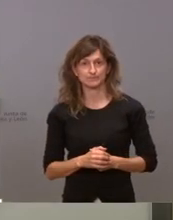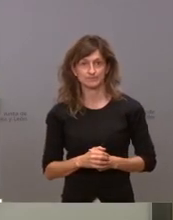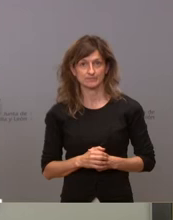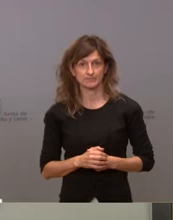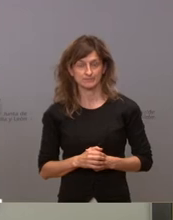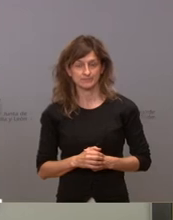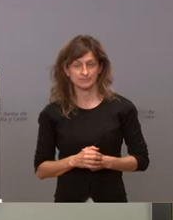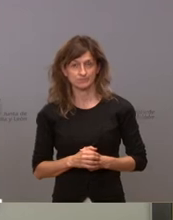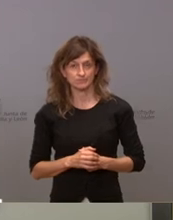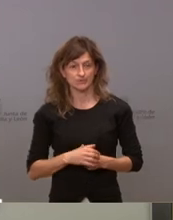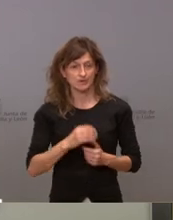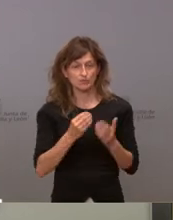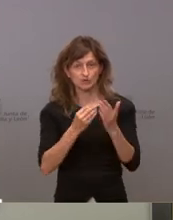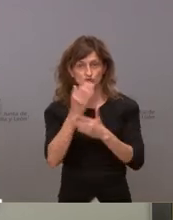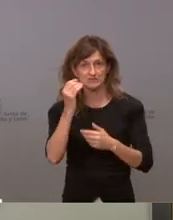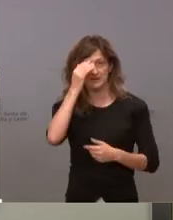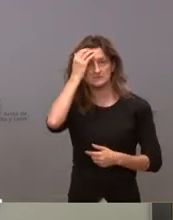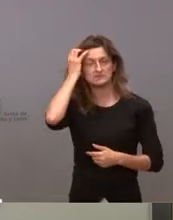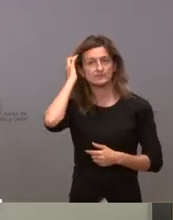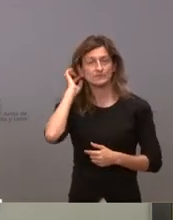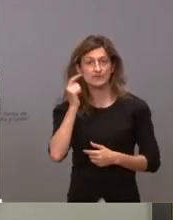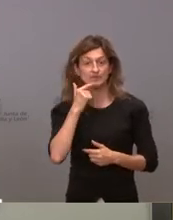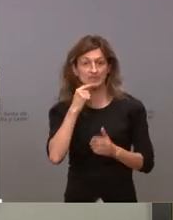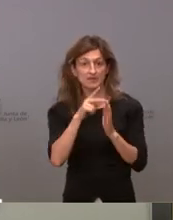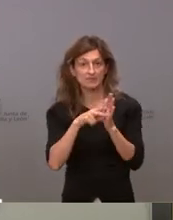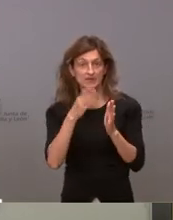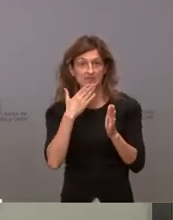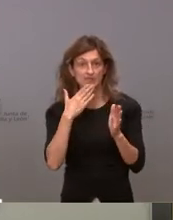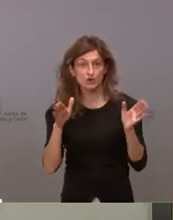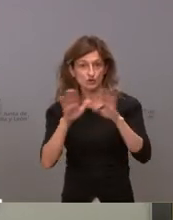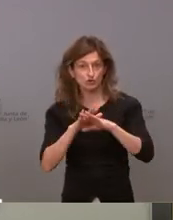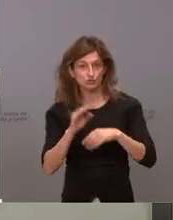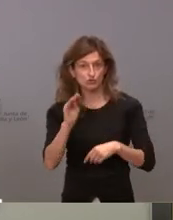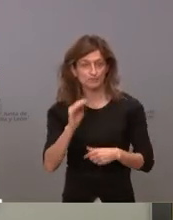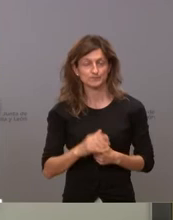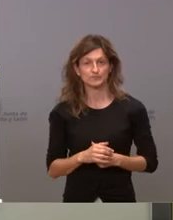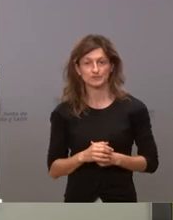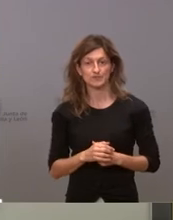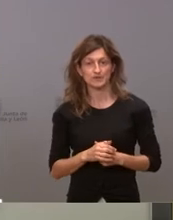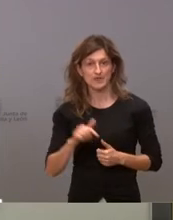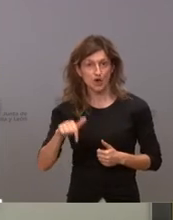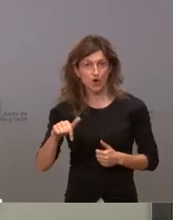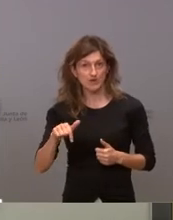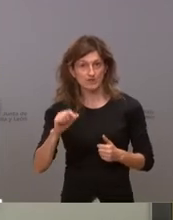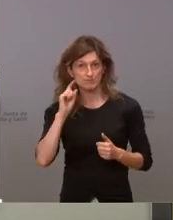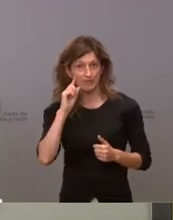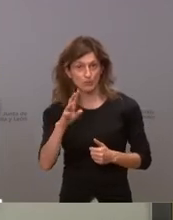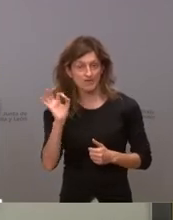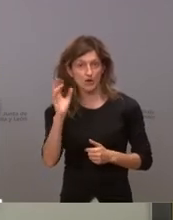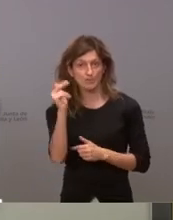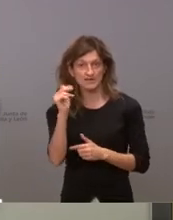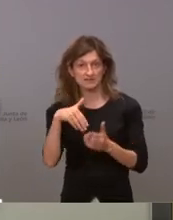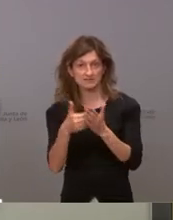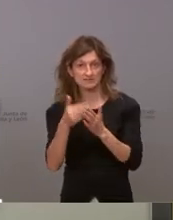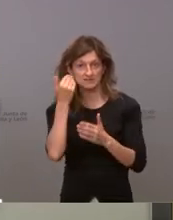buenos días una duda con respecto a la entrada en vigor de la medida del ocio nocturno si es esta misma madrugada o ya en la madrugada del viernes al